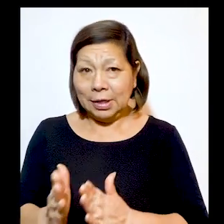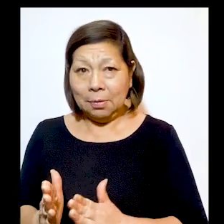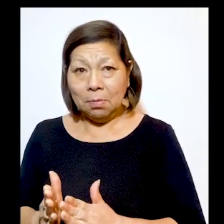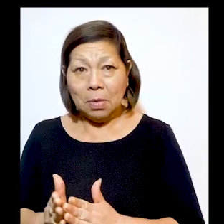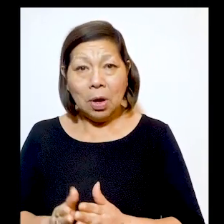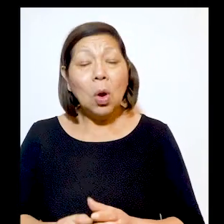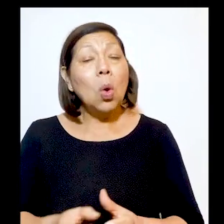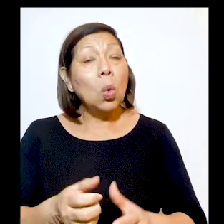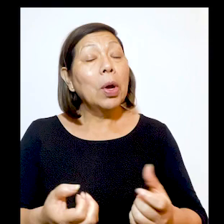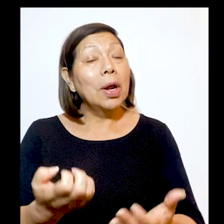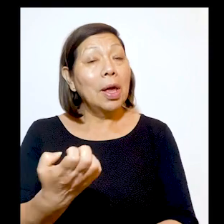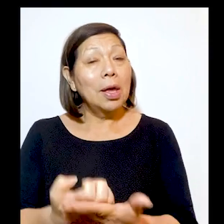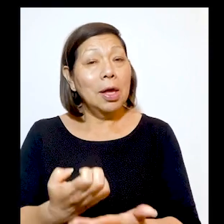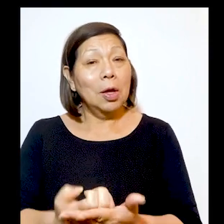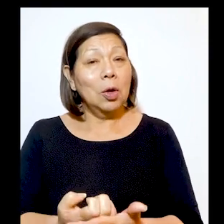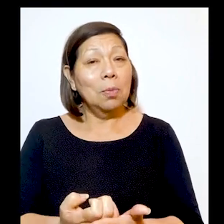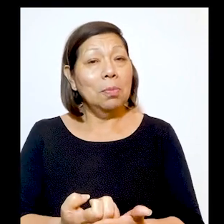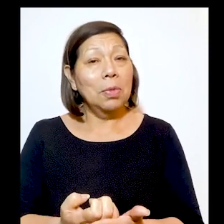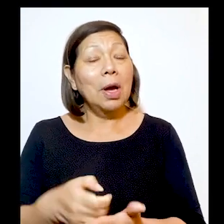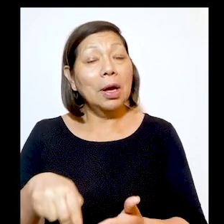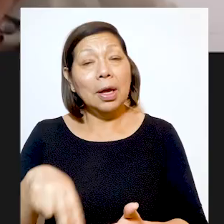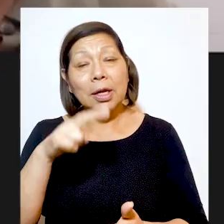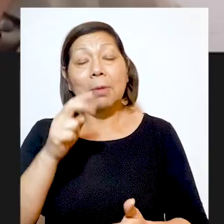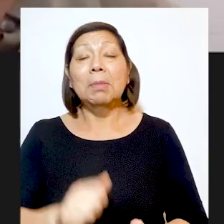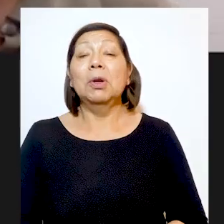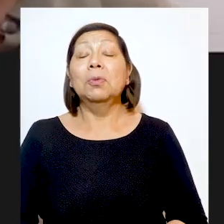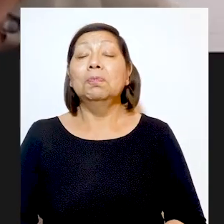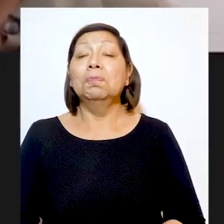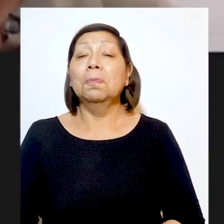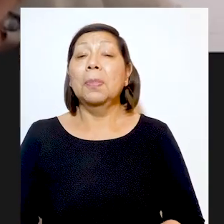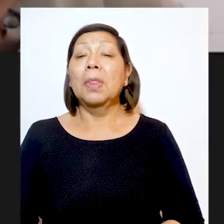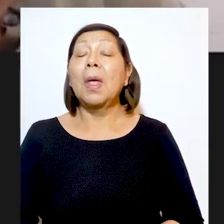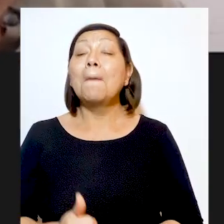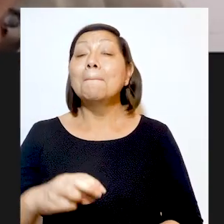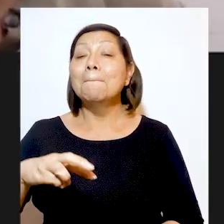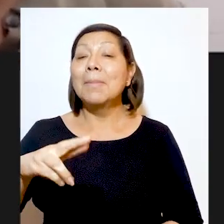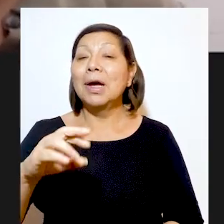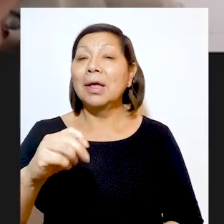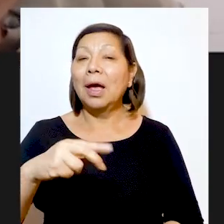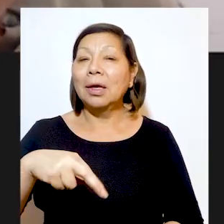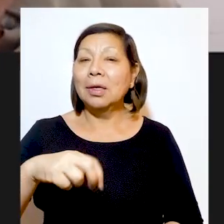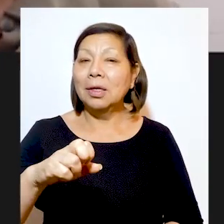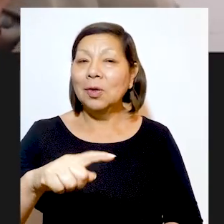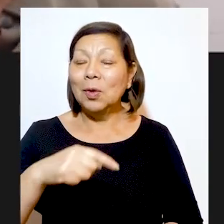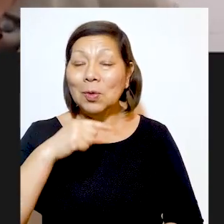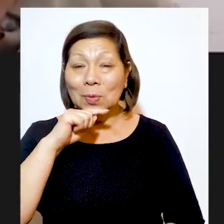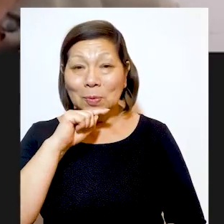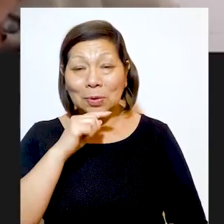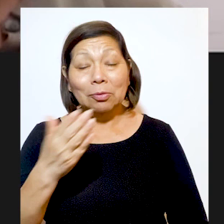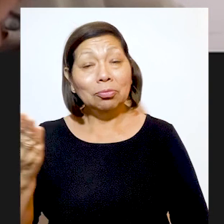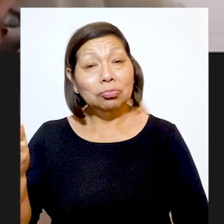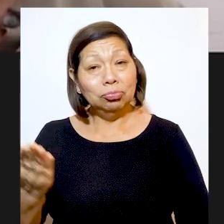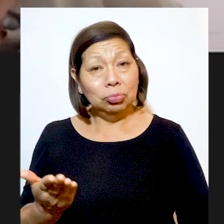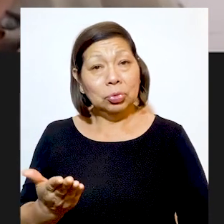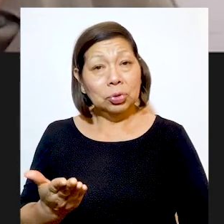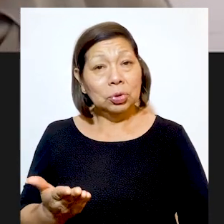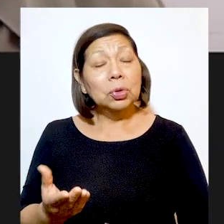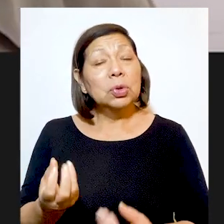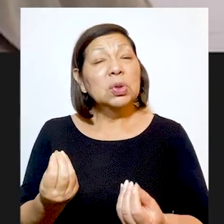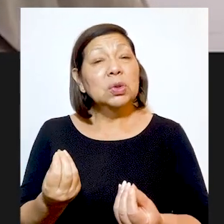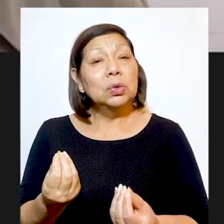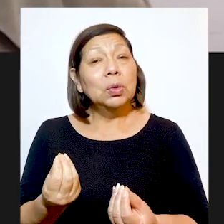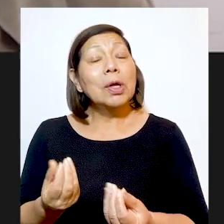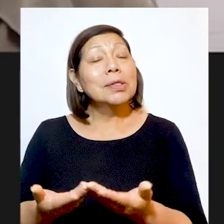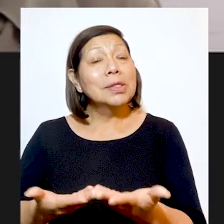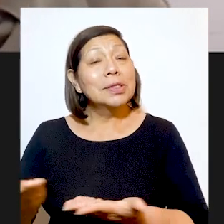constitucional económico en el Perú. En tanto, María Quiñones Alaiza habló sobre el régimen